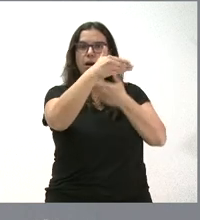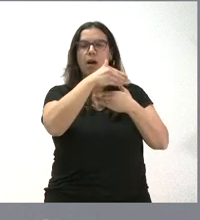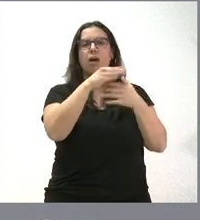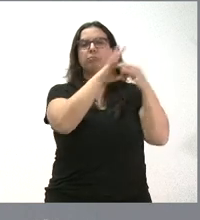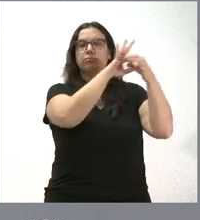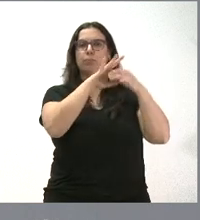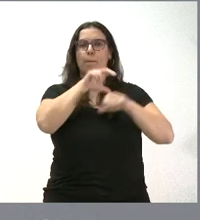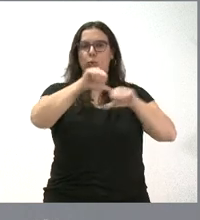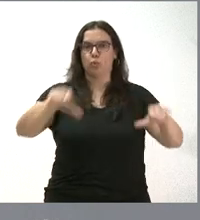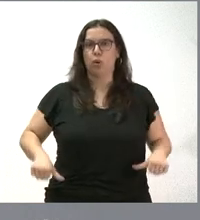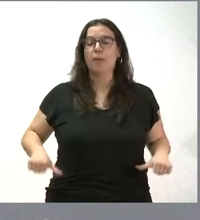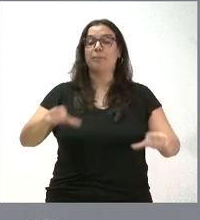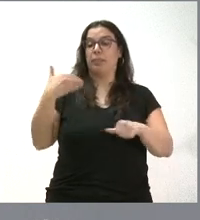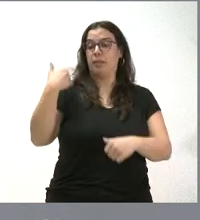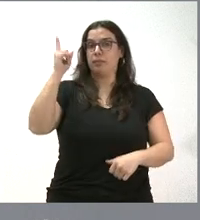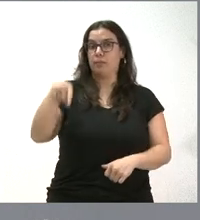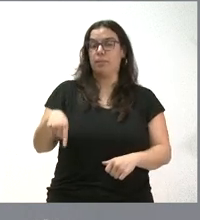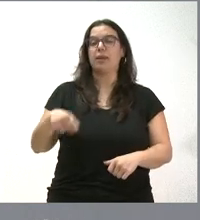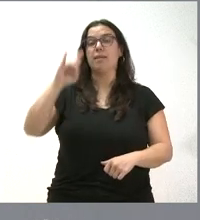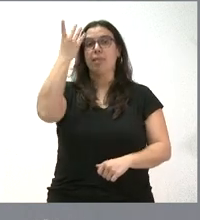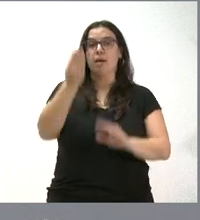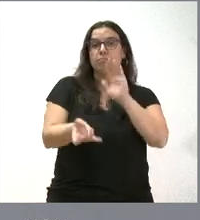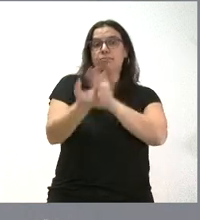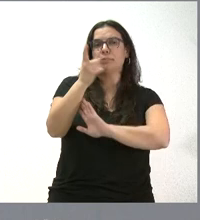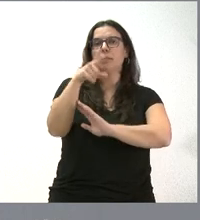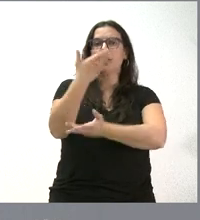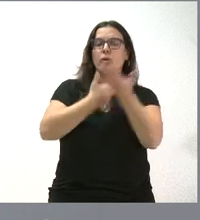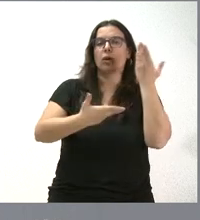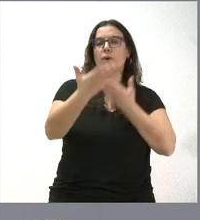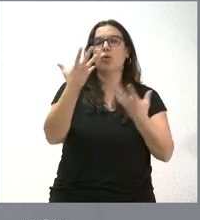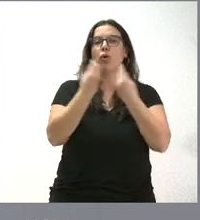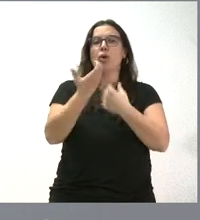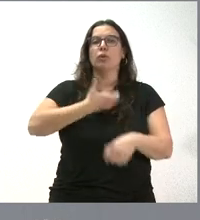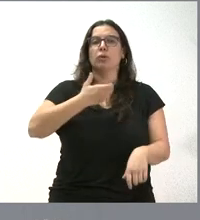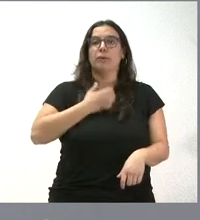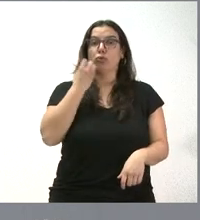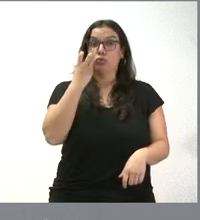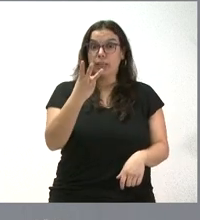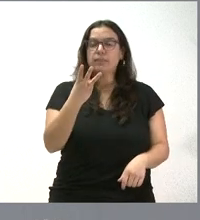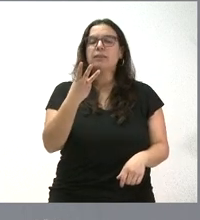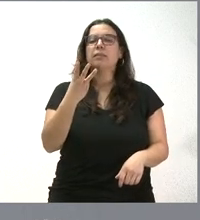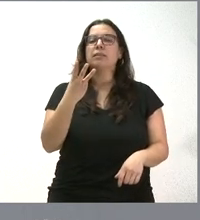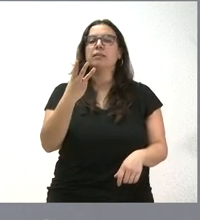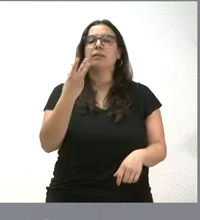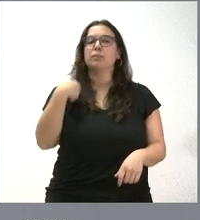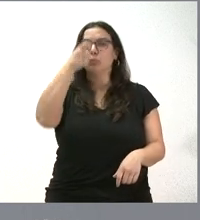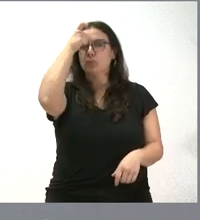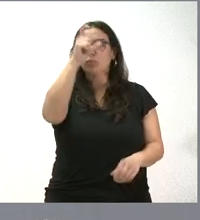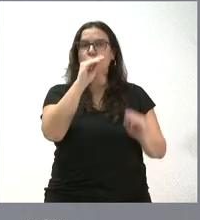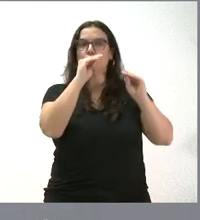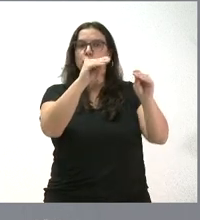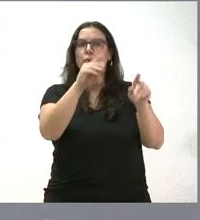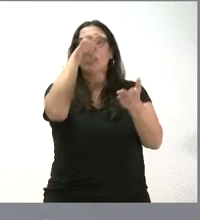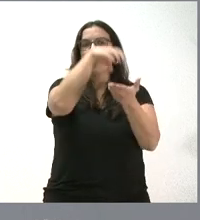además, hemos puesto en marcha esta misma iniciativa en colaboración con los tres ayuntamientos que van a tener en sus localidades centros de estas